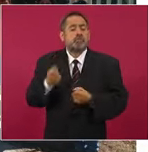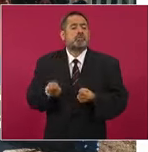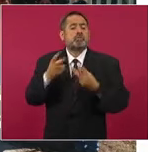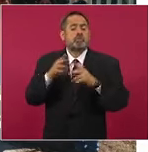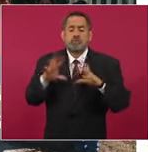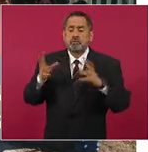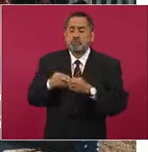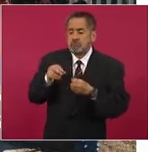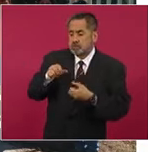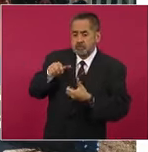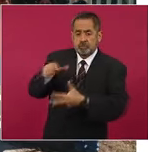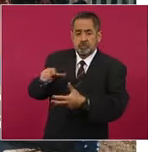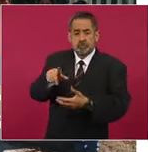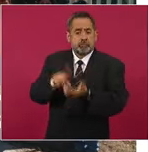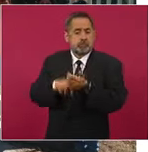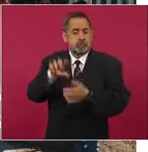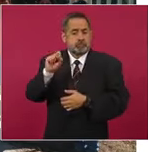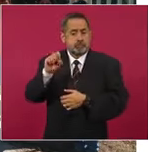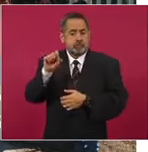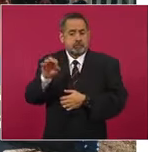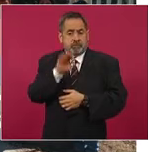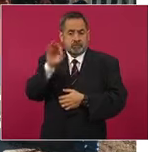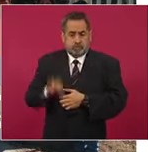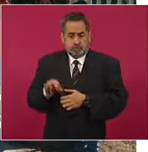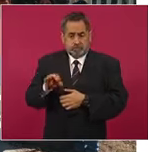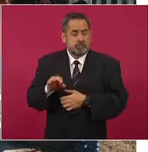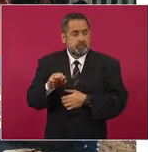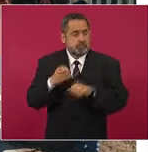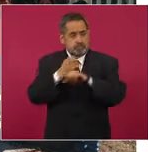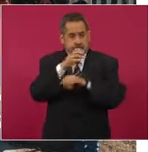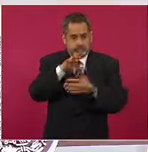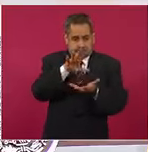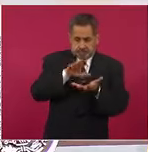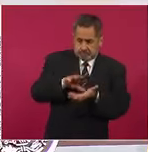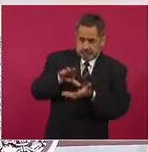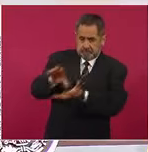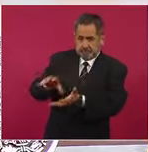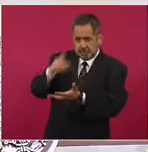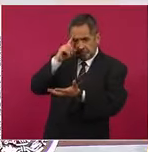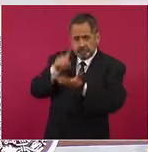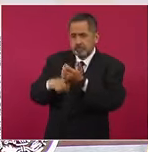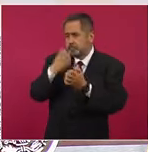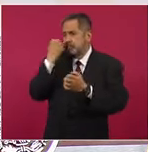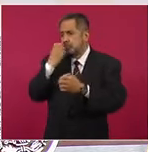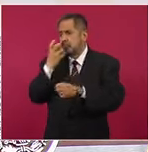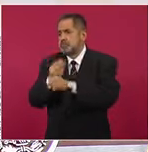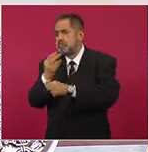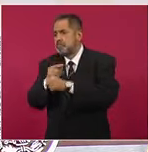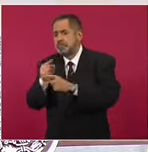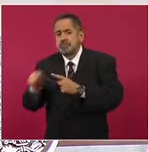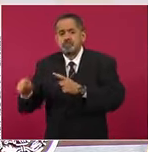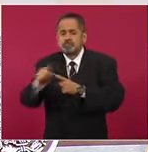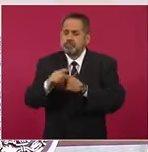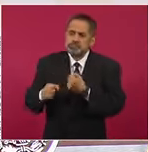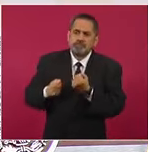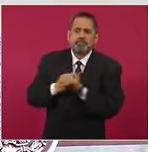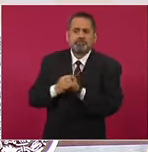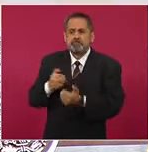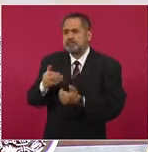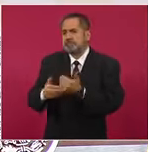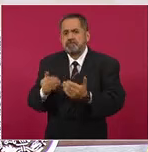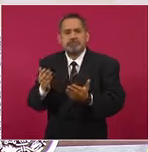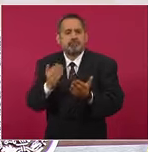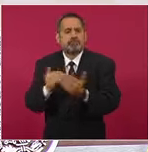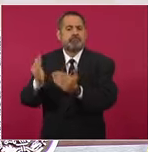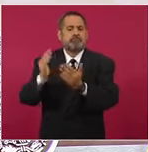a obtener más del 60 por ciento del presupuesto estatal programado para la totalidad de escuelas del programa, dándoles un fuerte impulso para el desarrollo